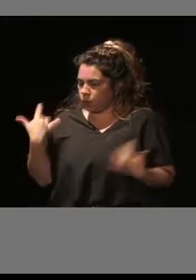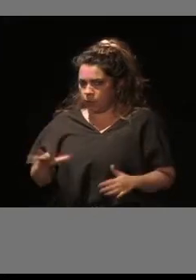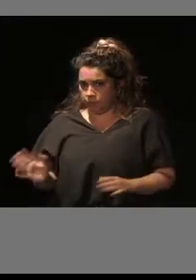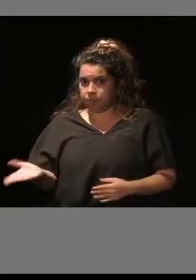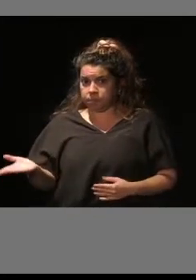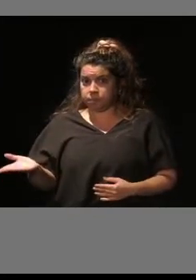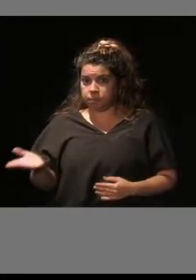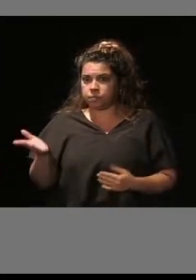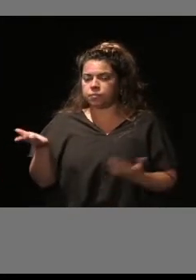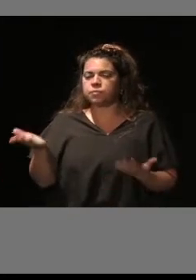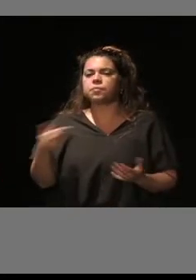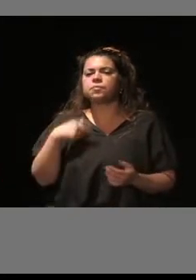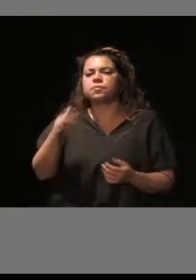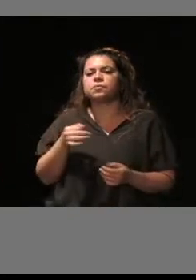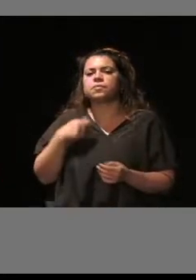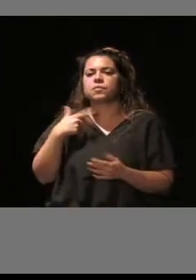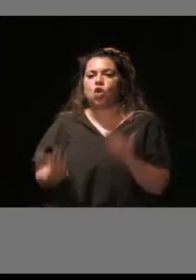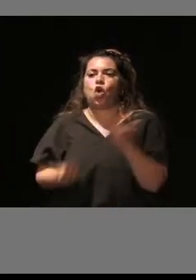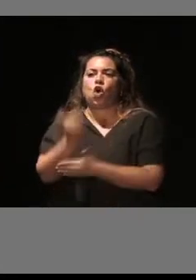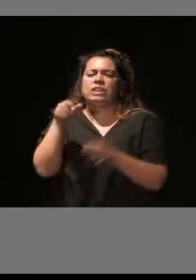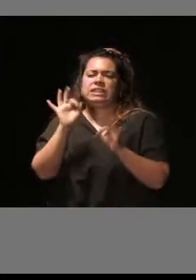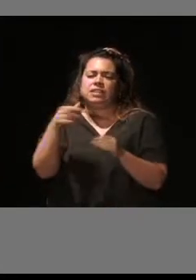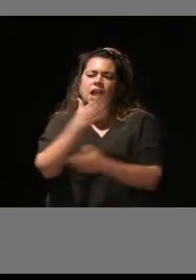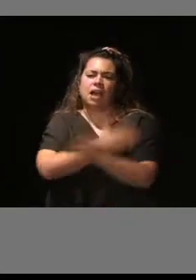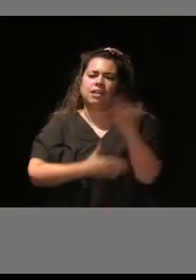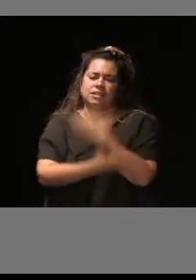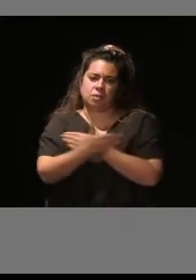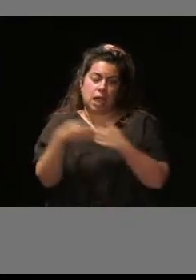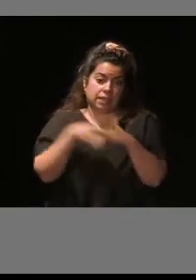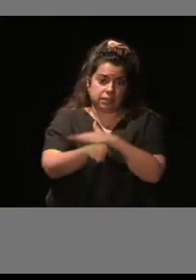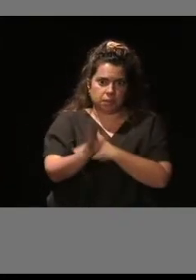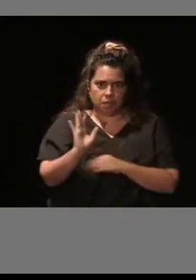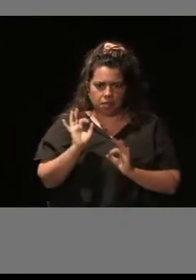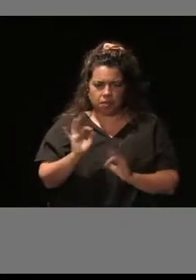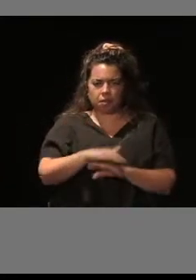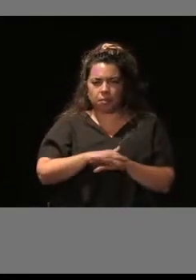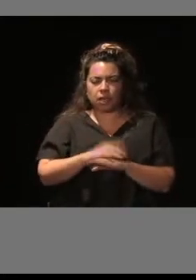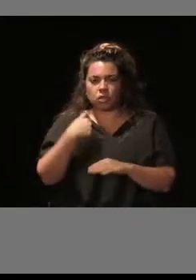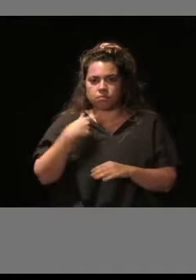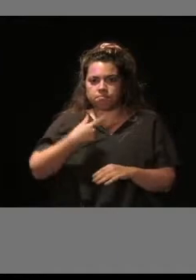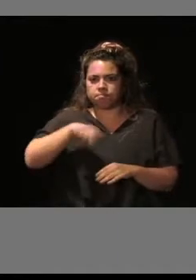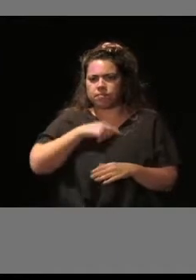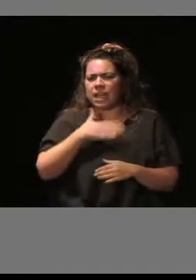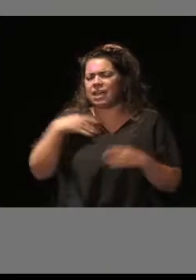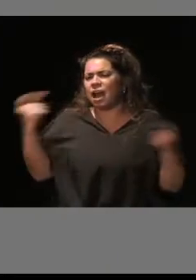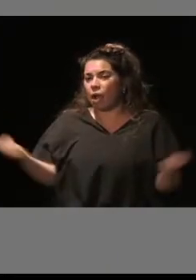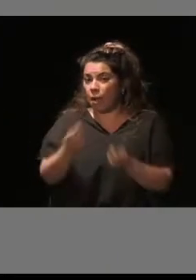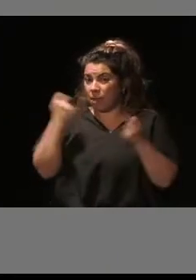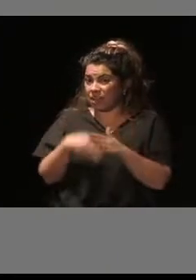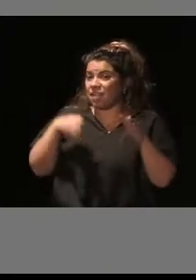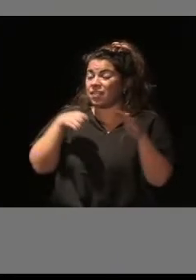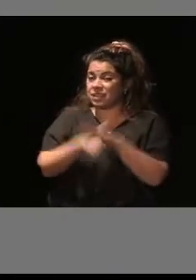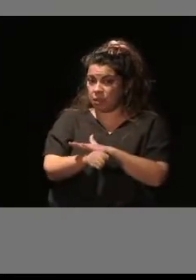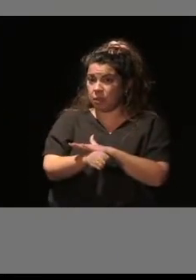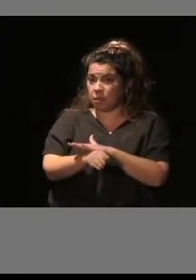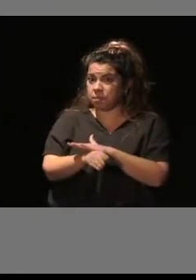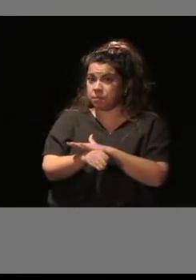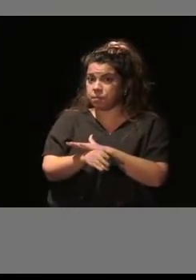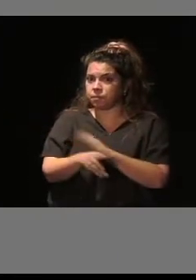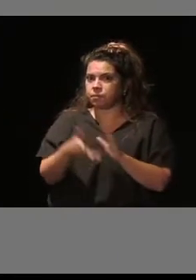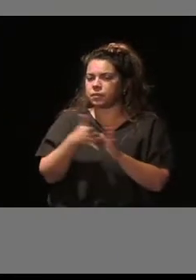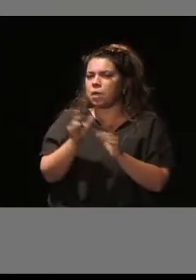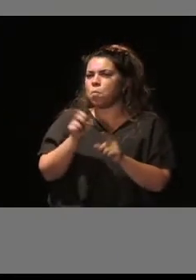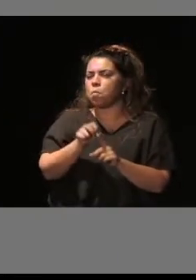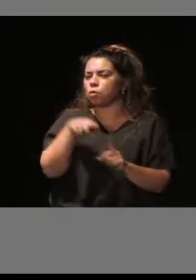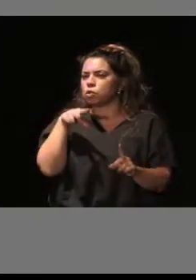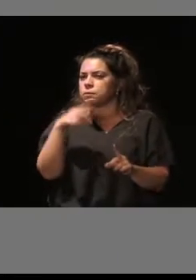como no puede ser de otra manera en unas jornadas de accesibilidad, bueno, nosotras procuramos hacer las campañas accesibles. Accesibles desde el punto de vista de